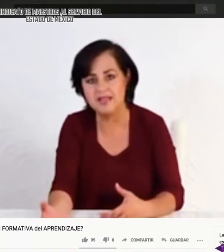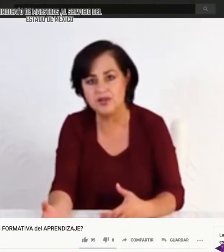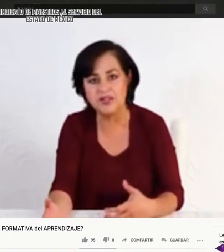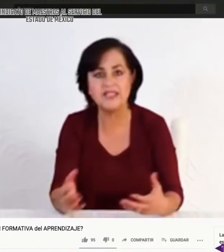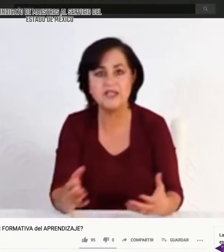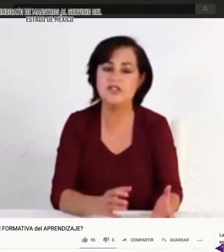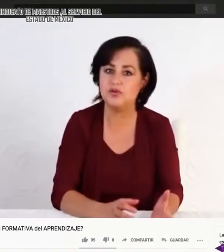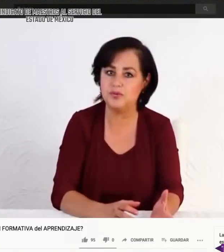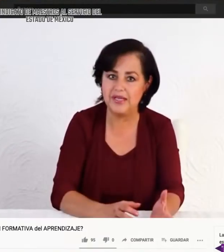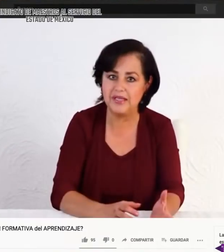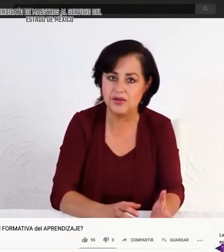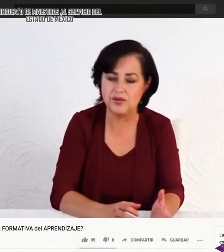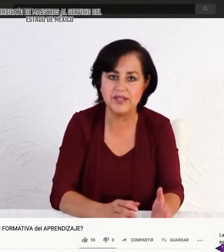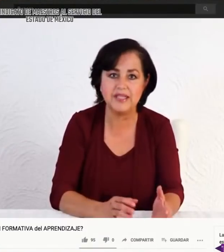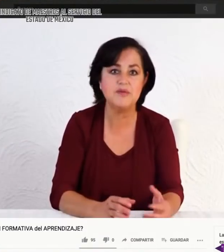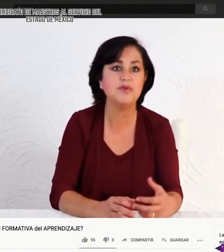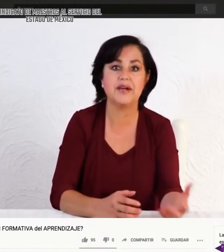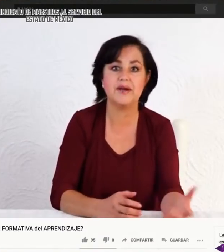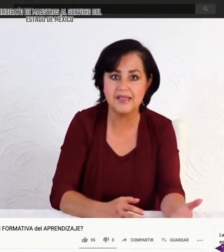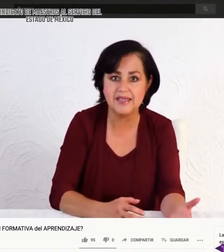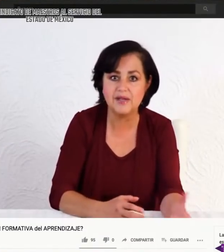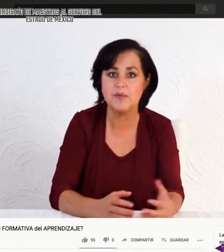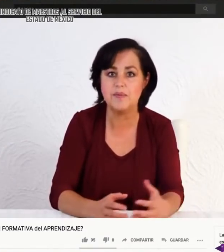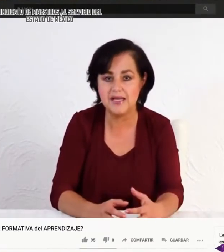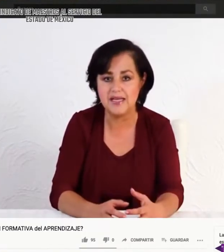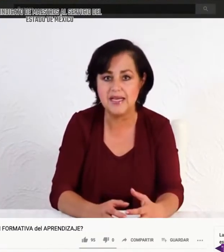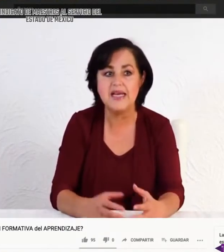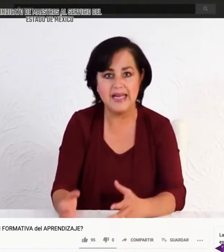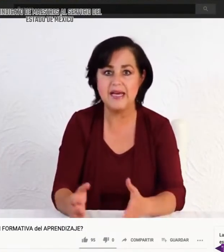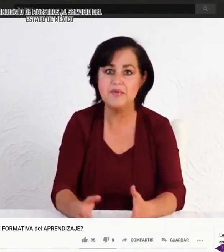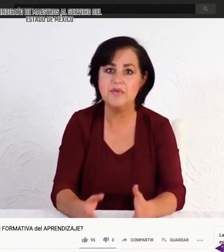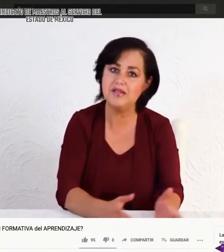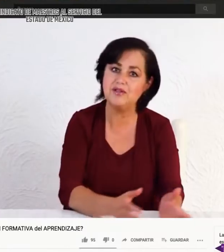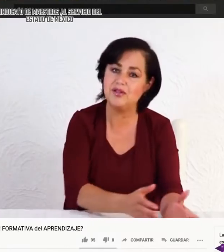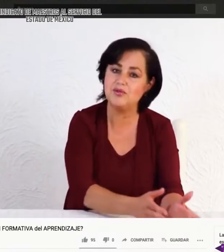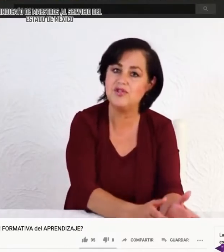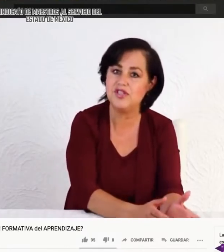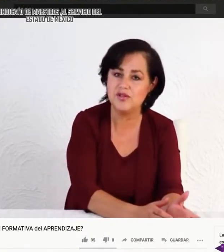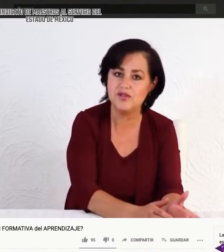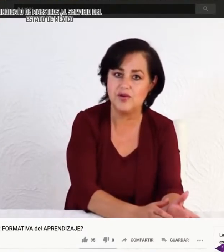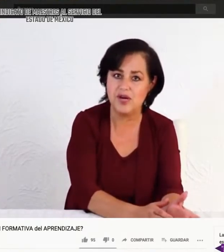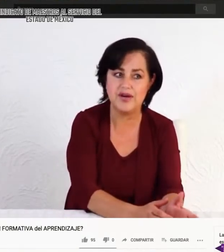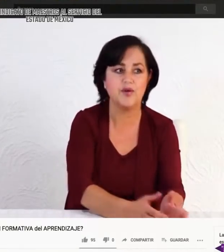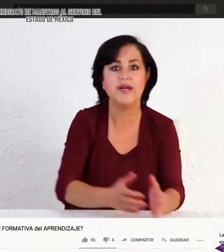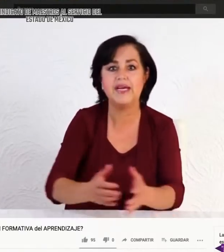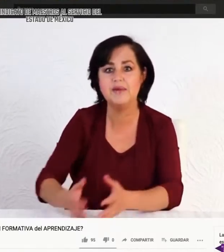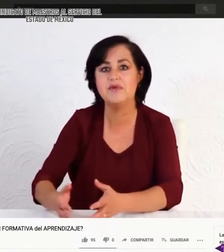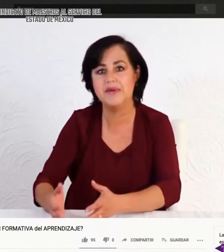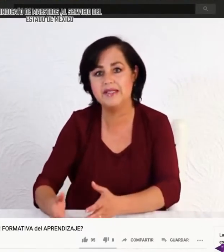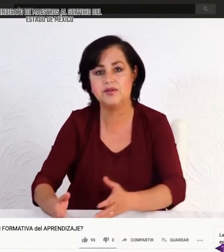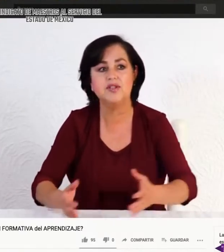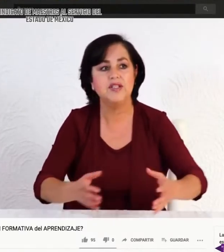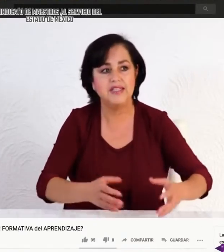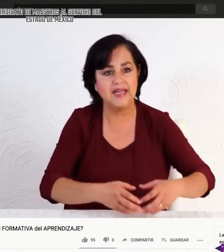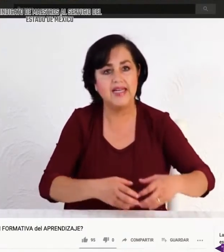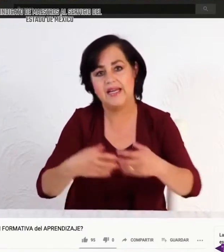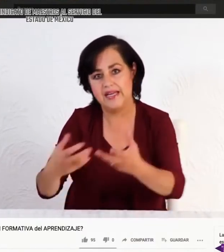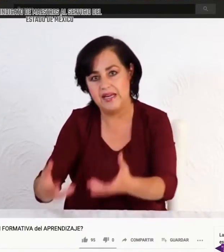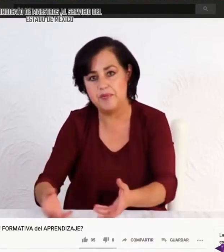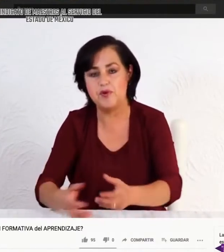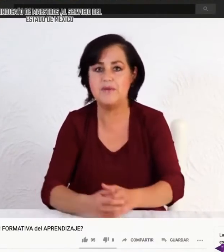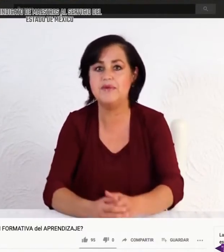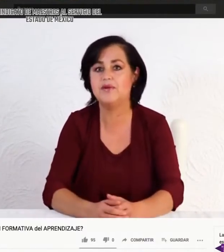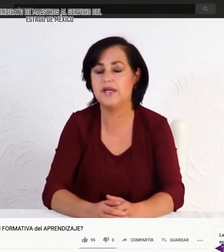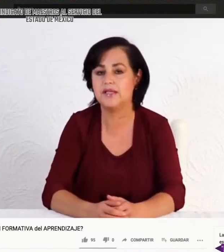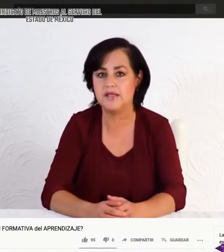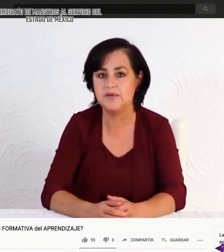procedimiento, qué tipo de instrumento, qué tipo de herramienta conviene, en qué momento de un ciclo escolar o en qué momento del